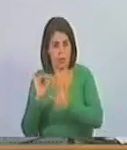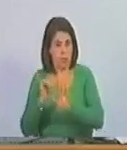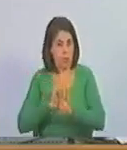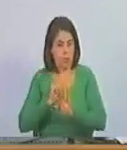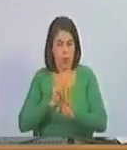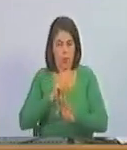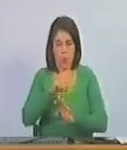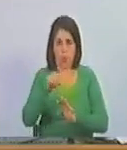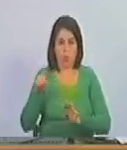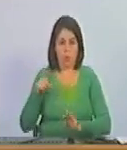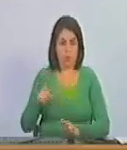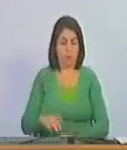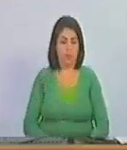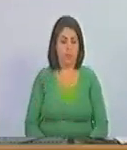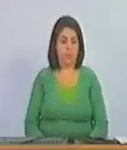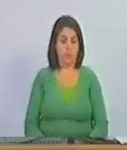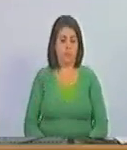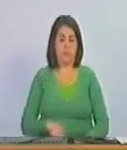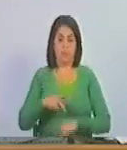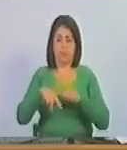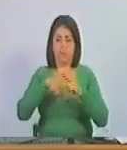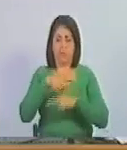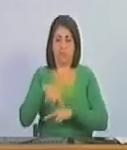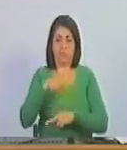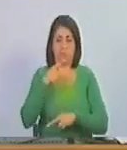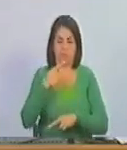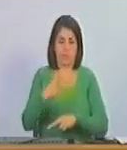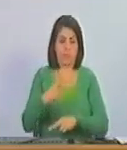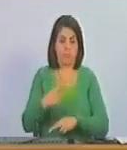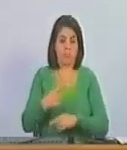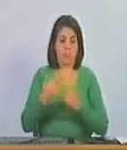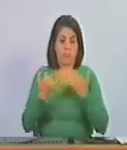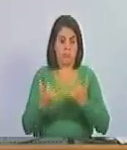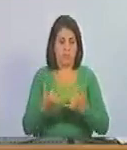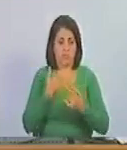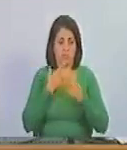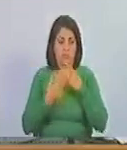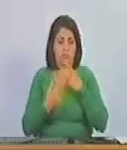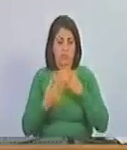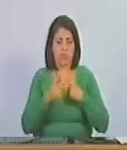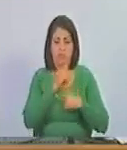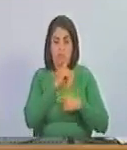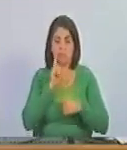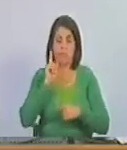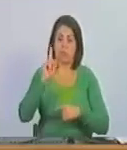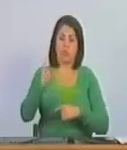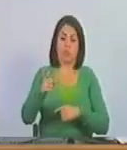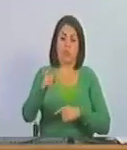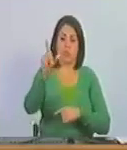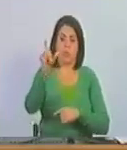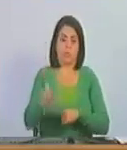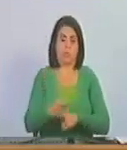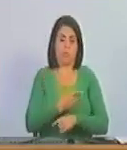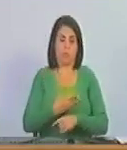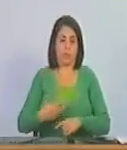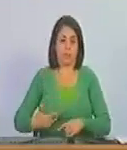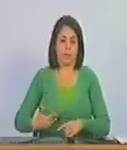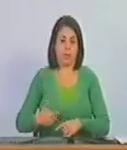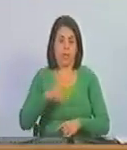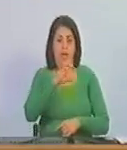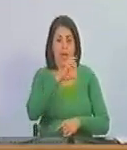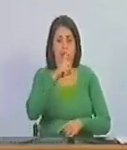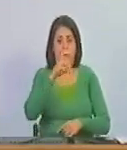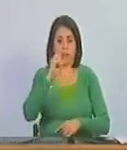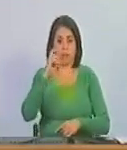de la oposición o de la revolución de aquí sacara una carta y nombro a tal persona presidente de Exxon Movil